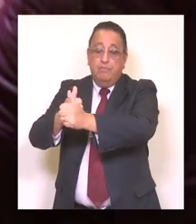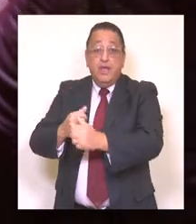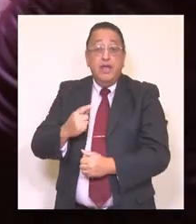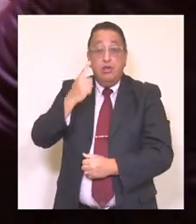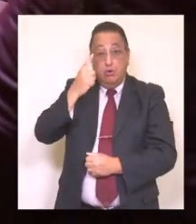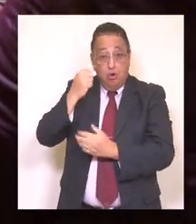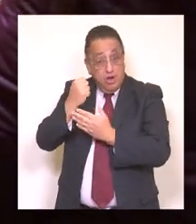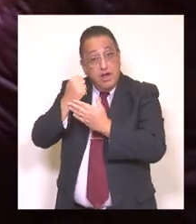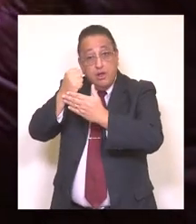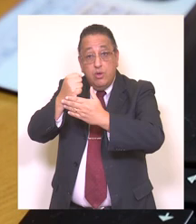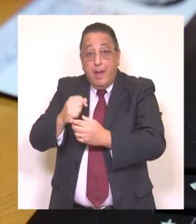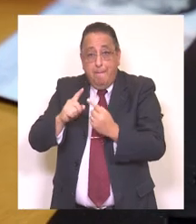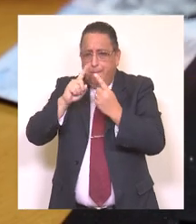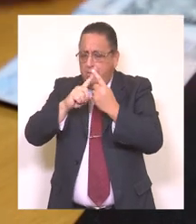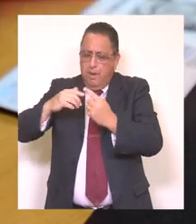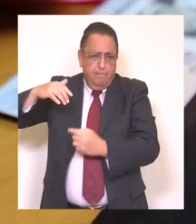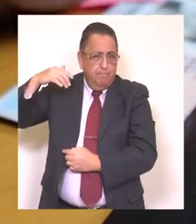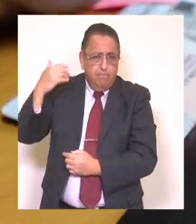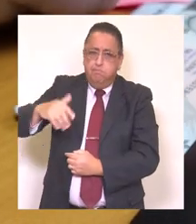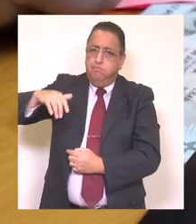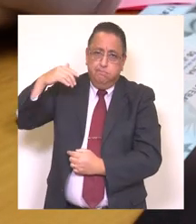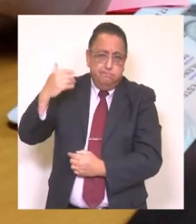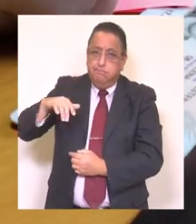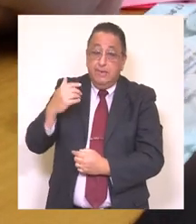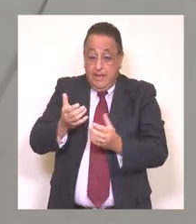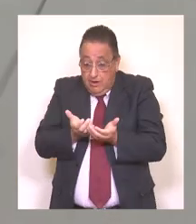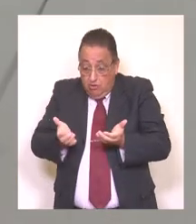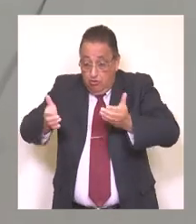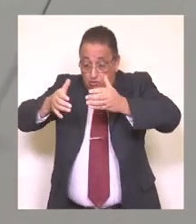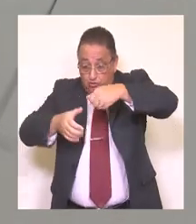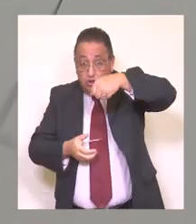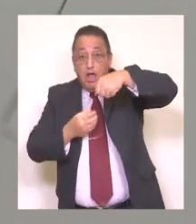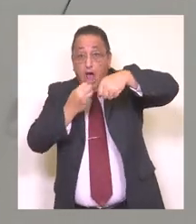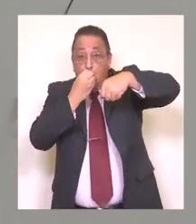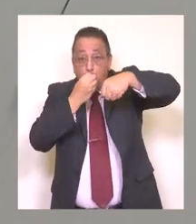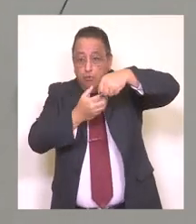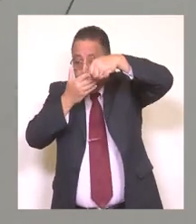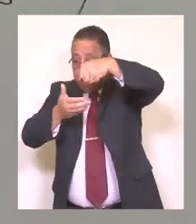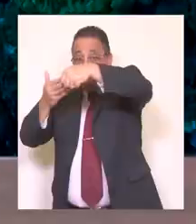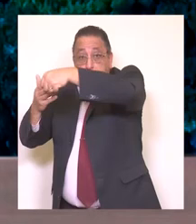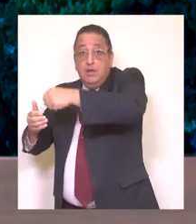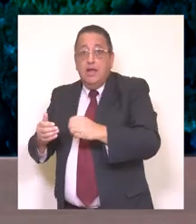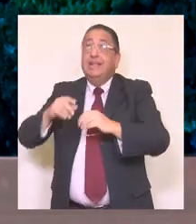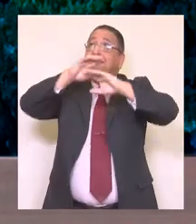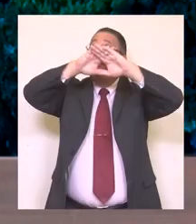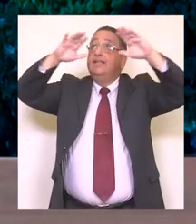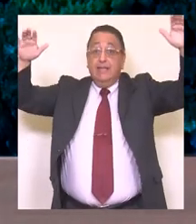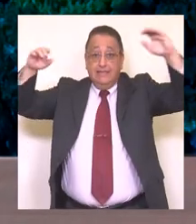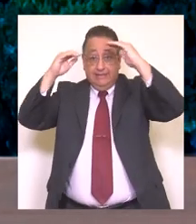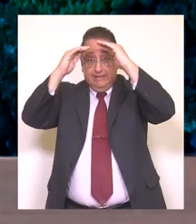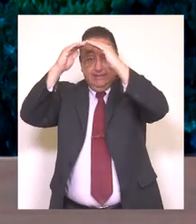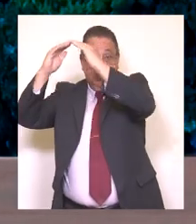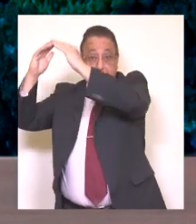principalmente en la entrega de canastas familiares, de materiales de construcción como zinc y también